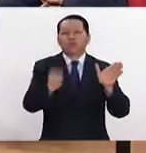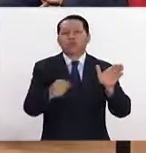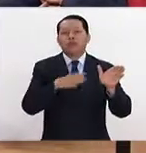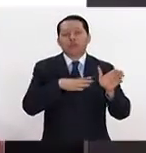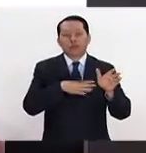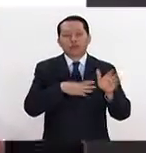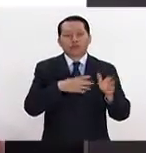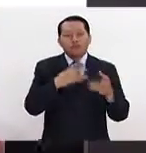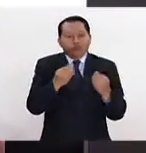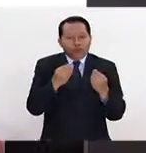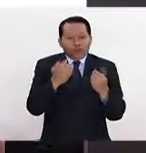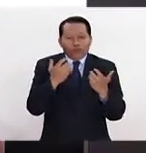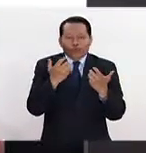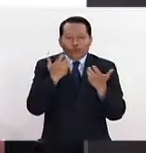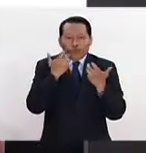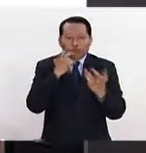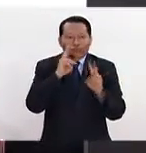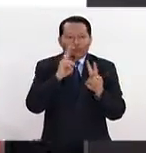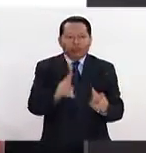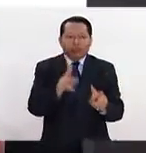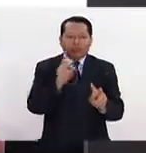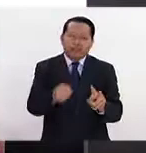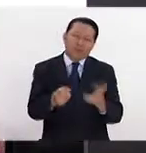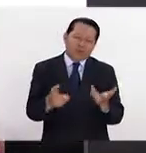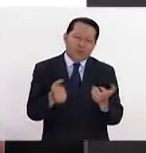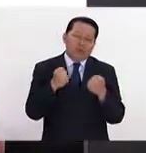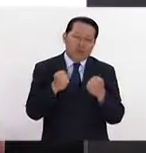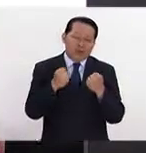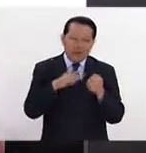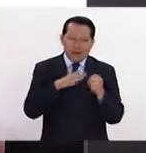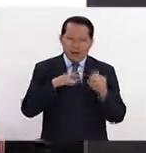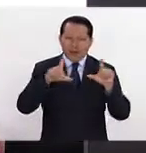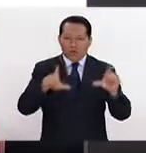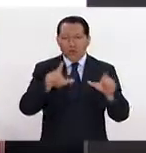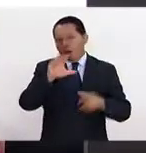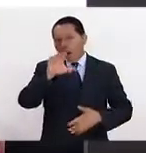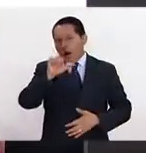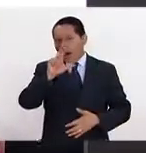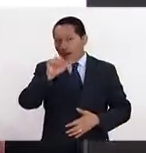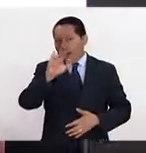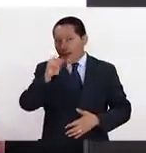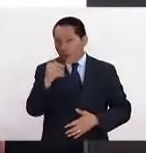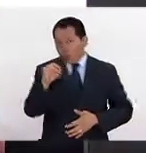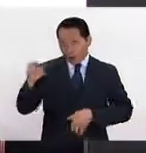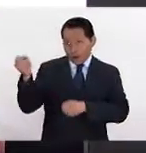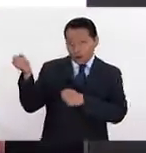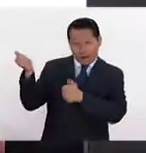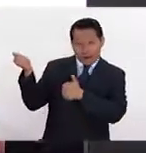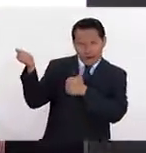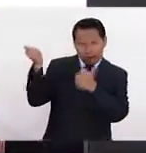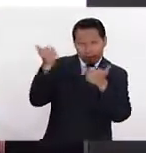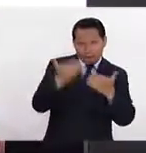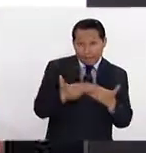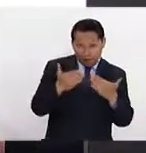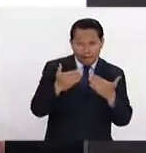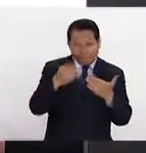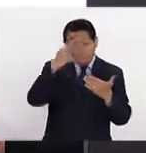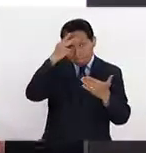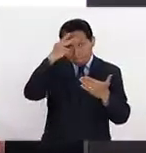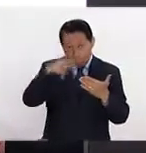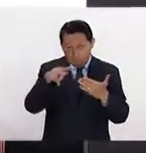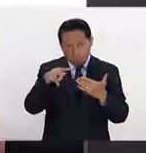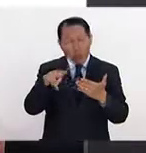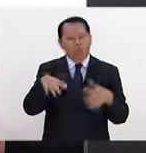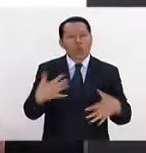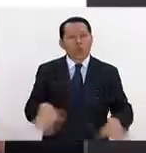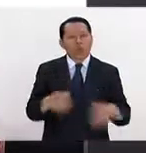gran expectativa, no es para menos traer un cuadro de Caraballo a México, es histórico, es la primera ocasión